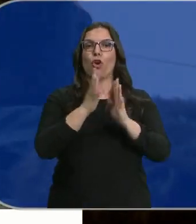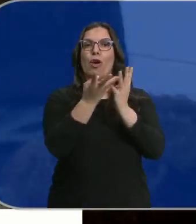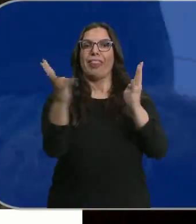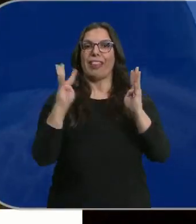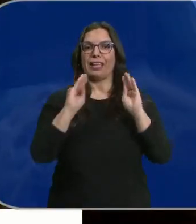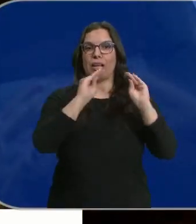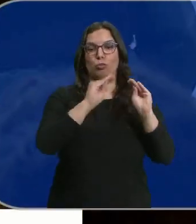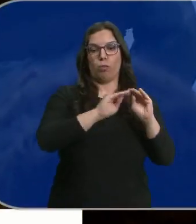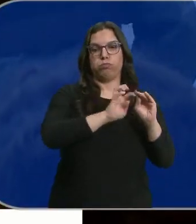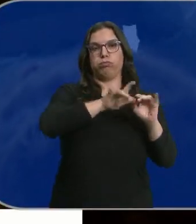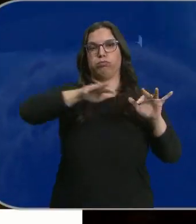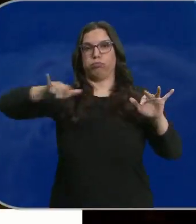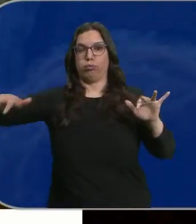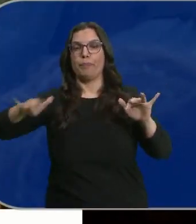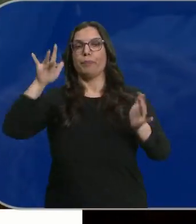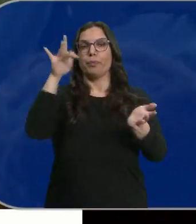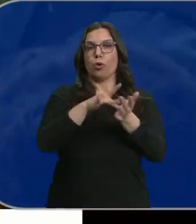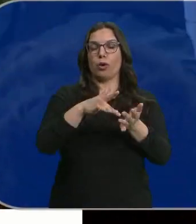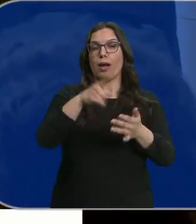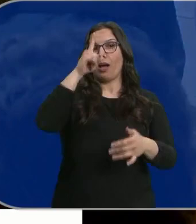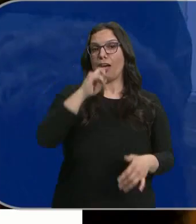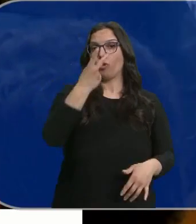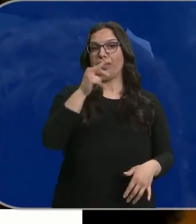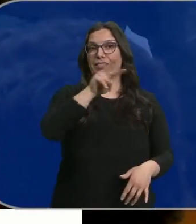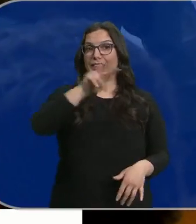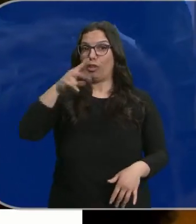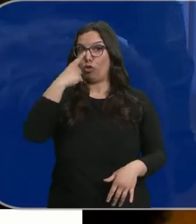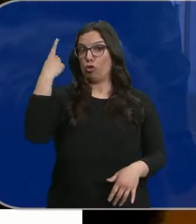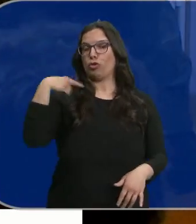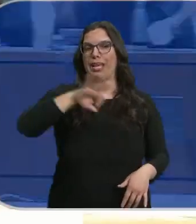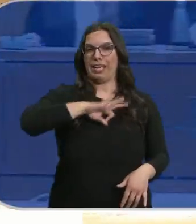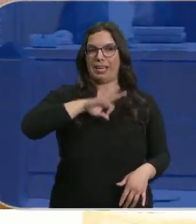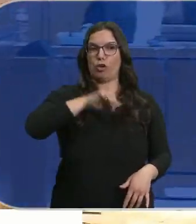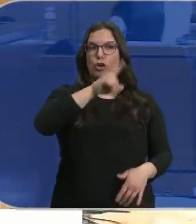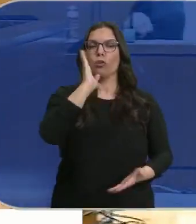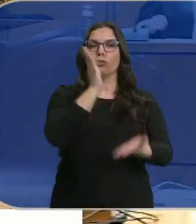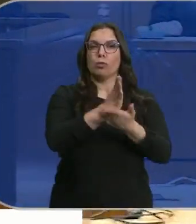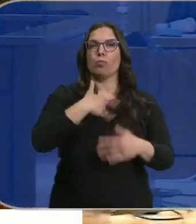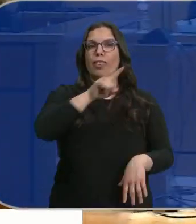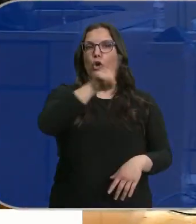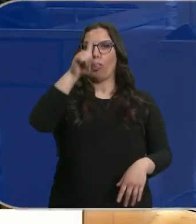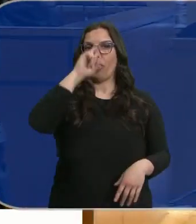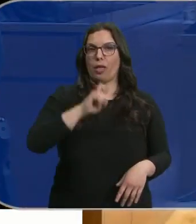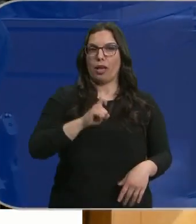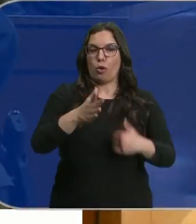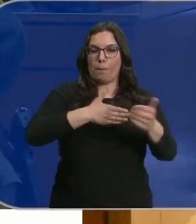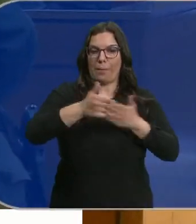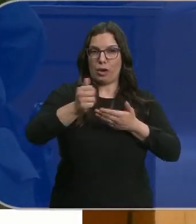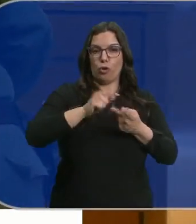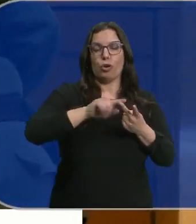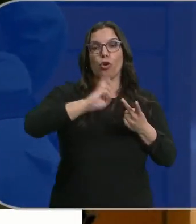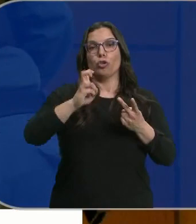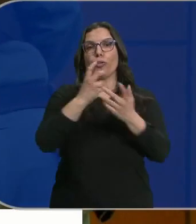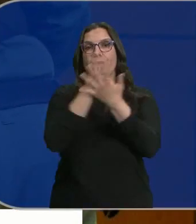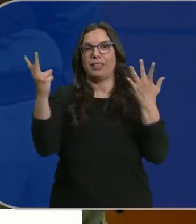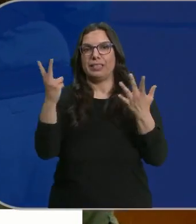se propagó al resto. Ocurrió en enero de 2022. Los acusados se enfrentan a penas de 11 años para el presunto autor material y